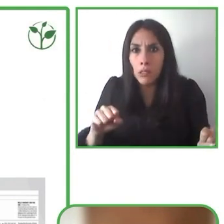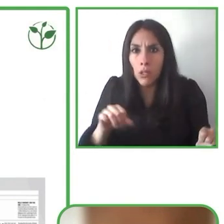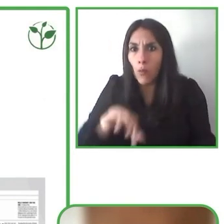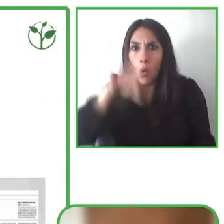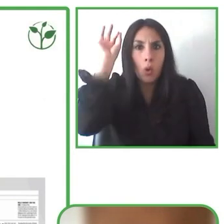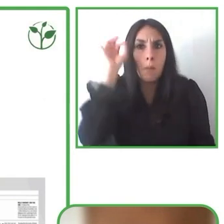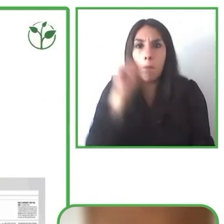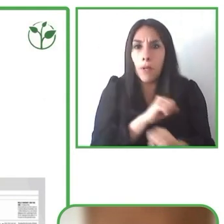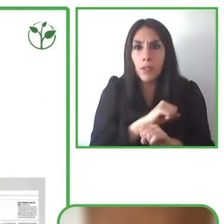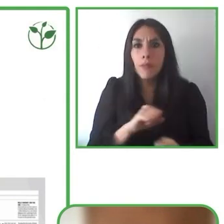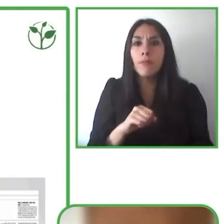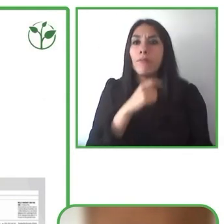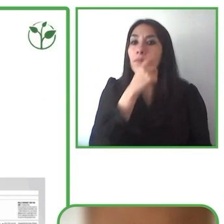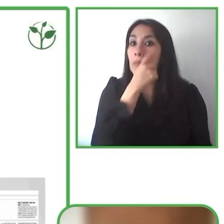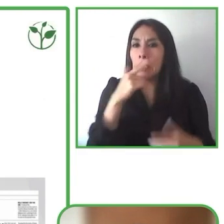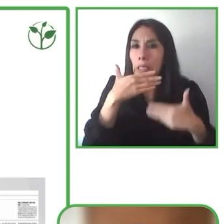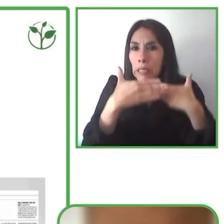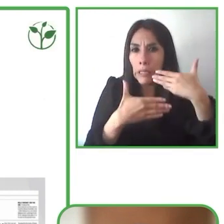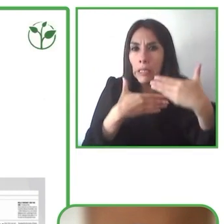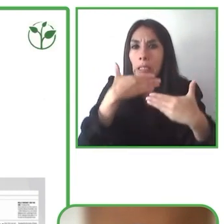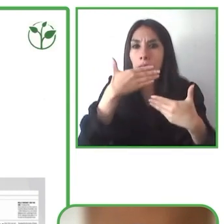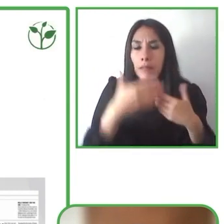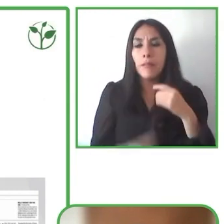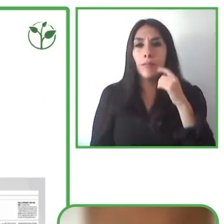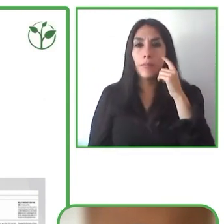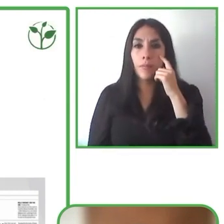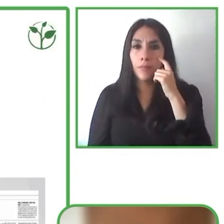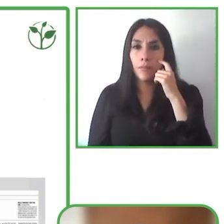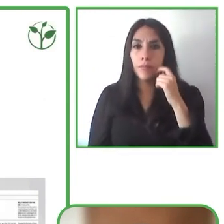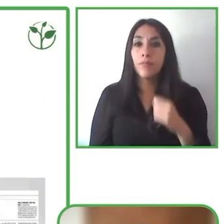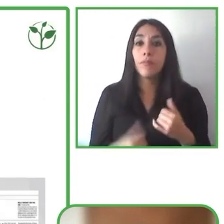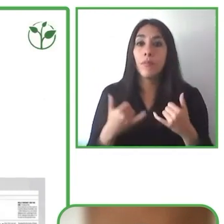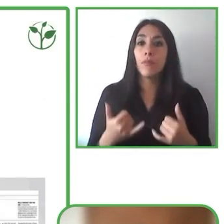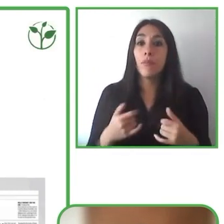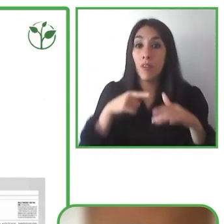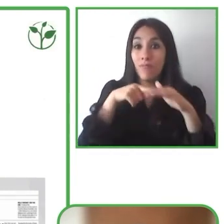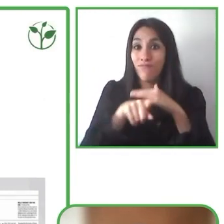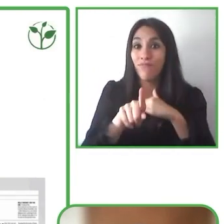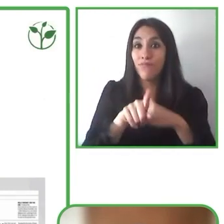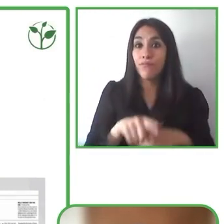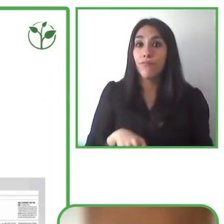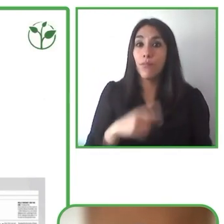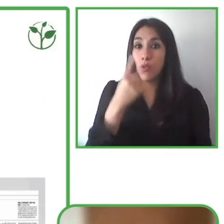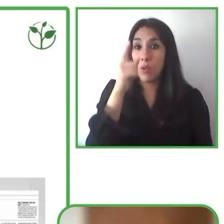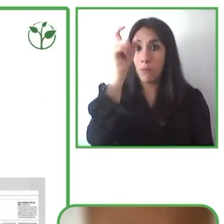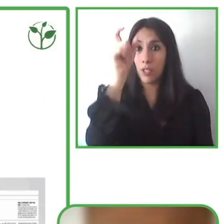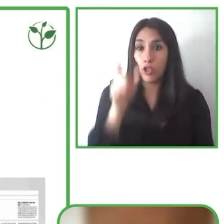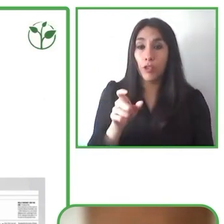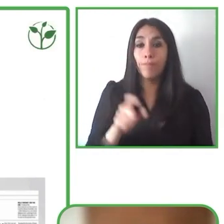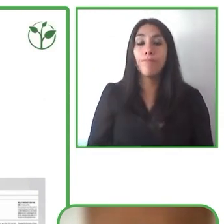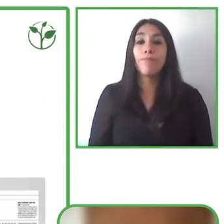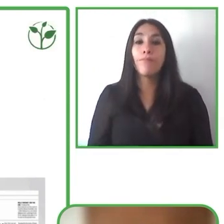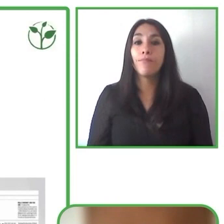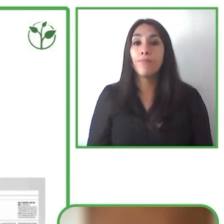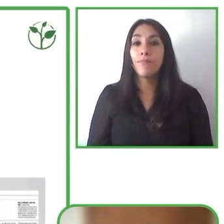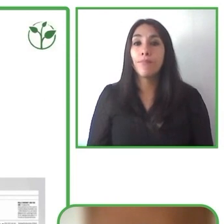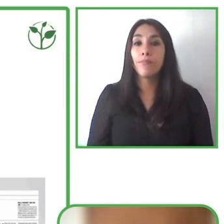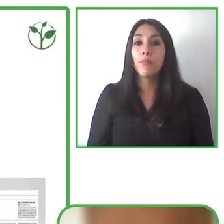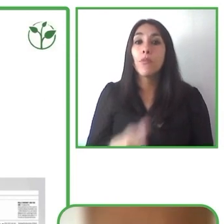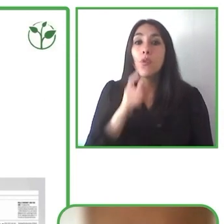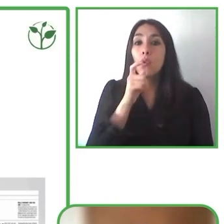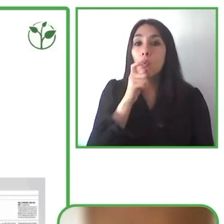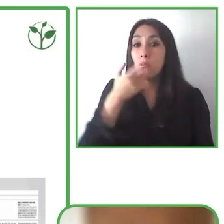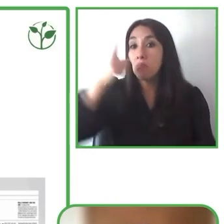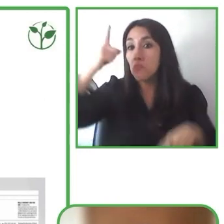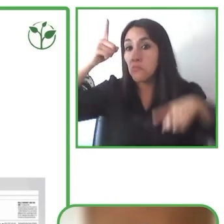la accesibilidad para que una persona que tiene algún tipo de discapacidad ya